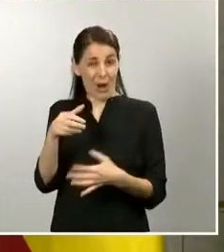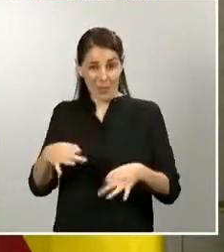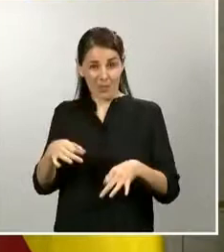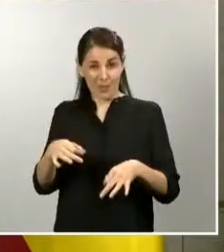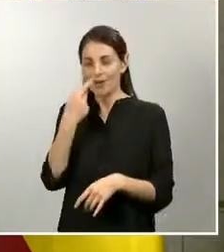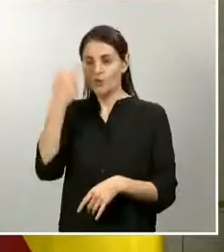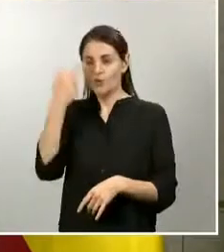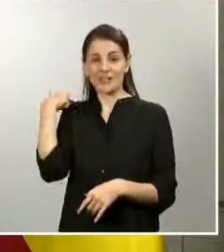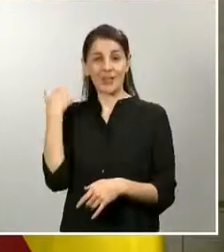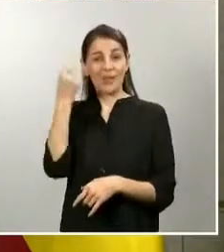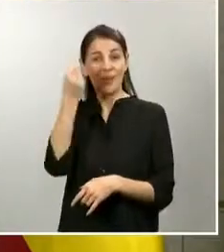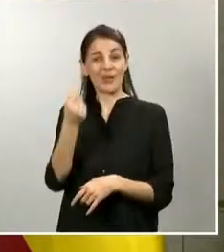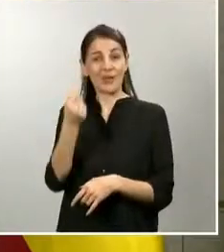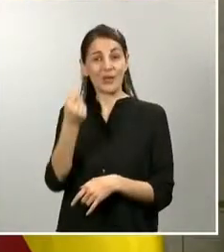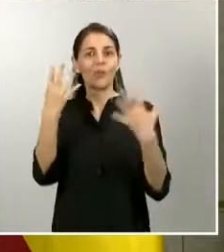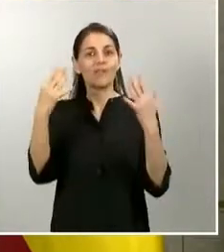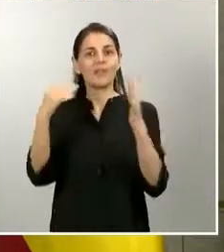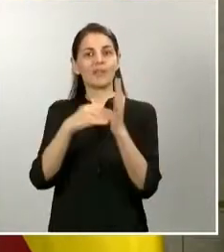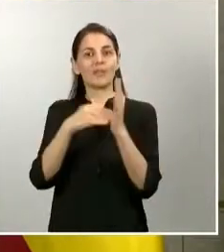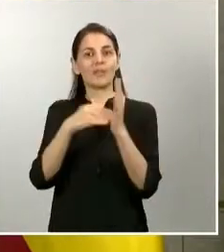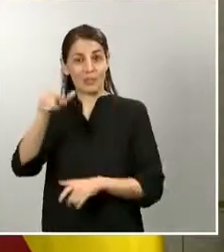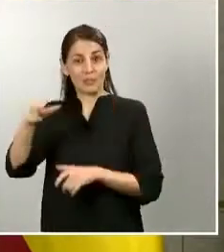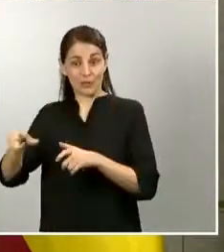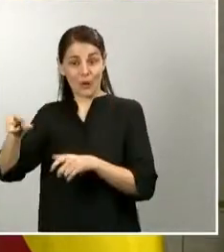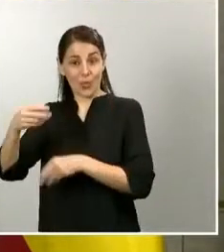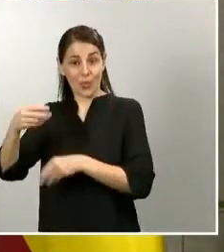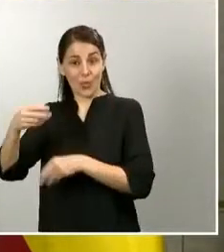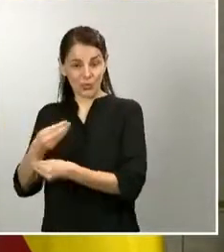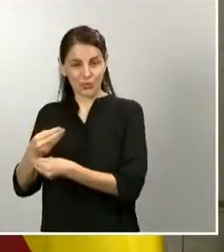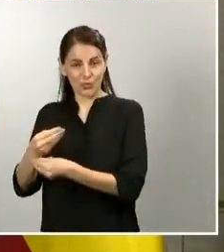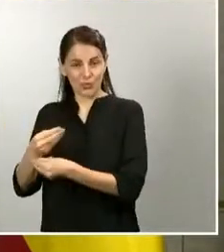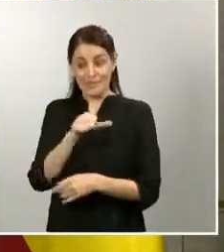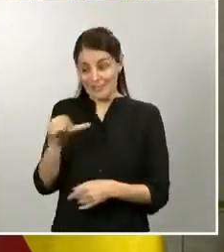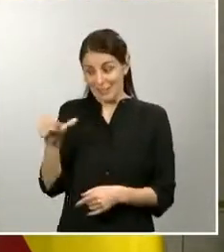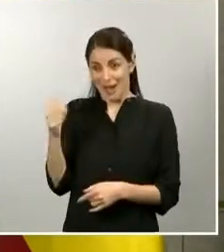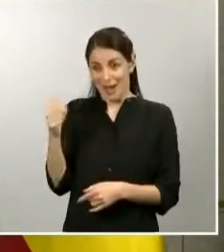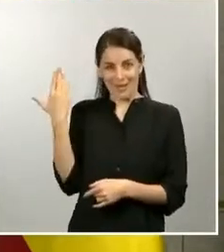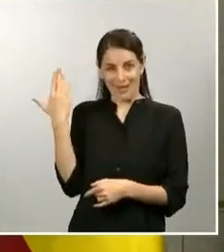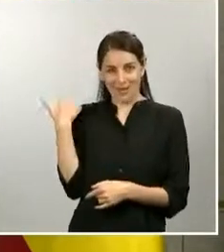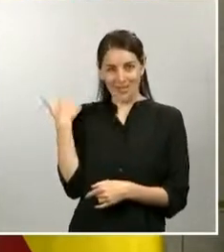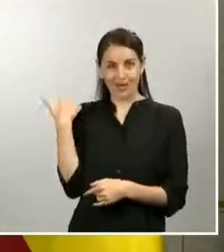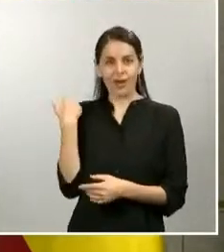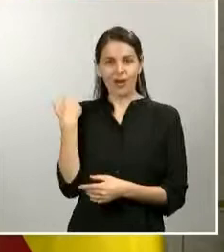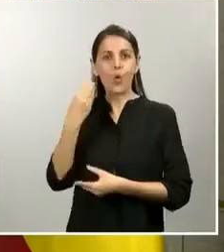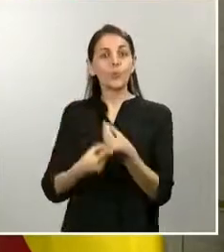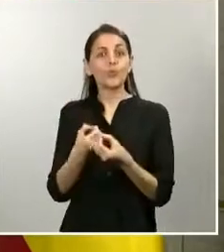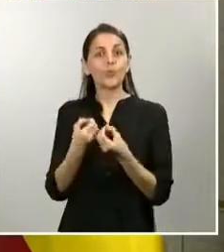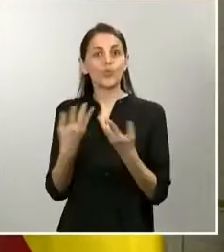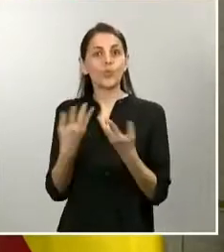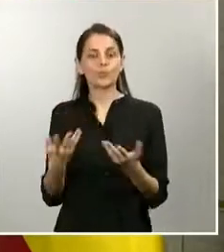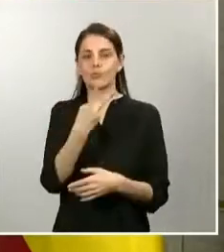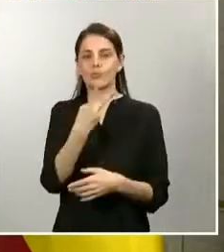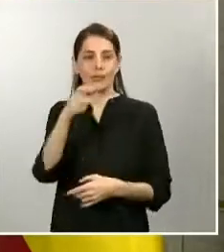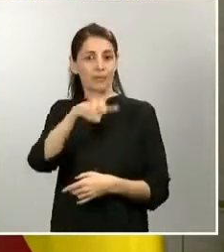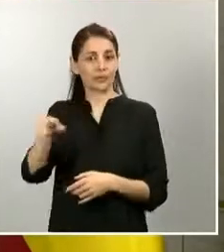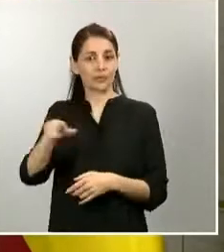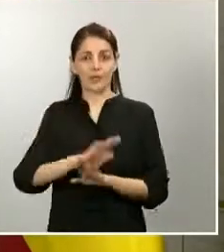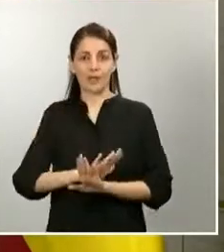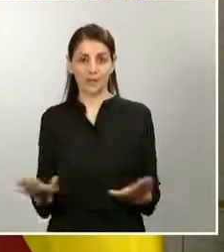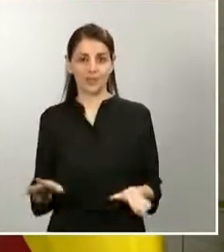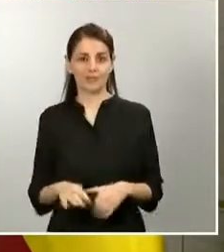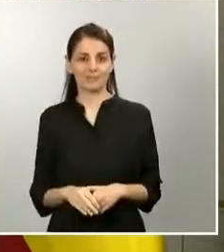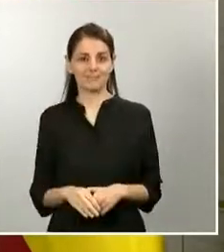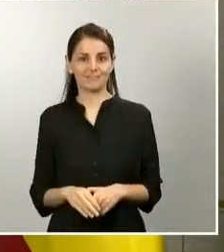.200 personas. La semana pasada, el número de personas que viajaron fue de 200, un 98%